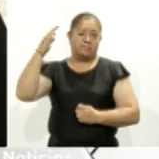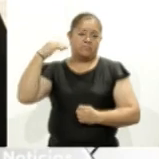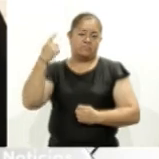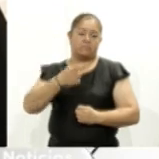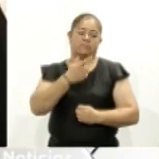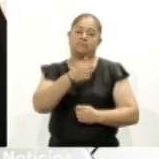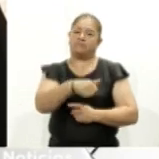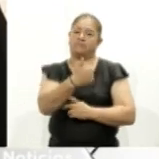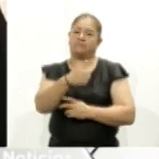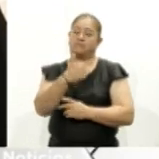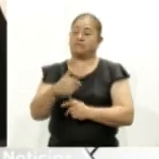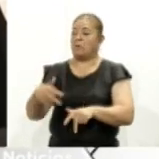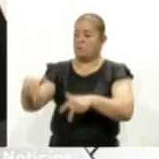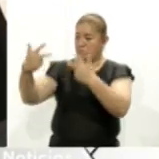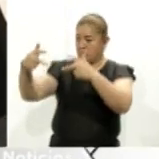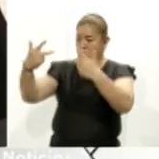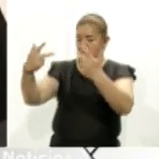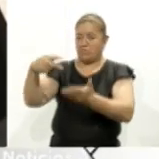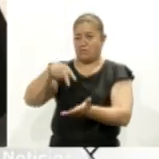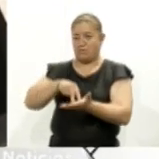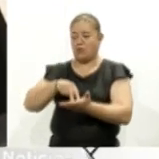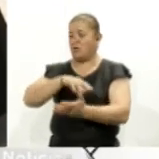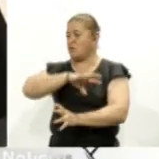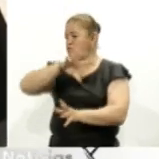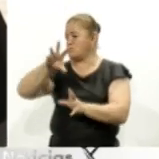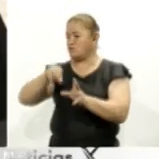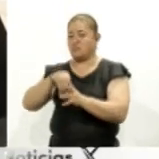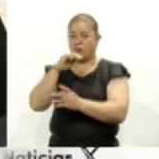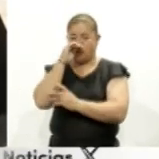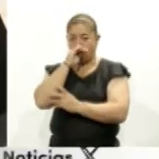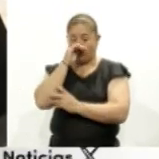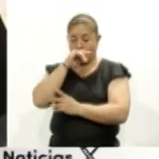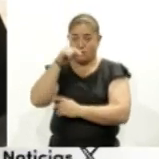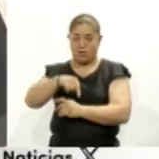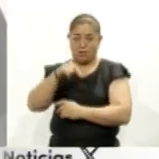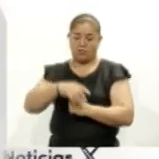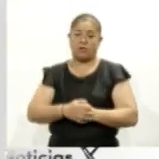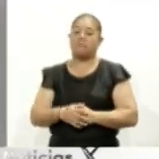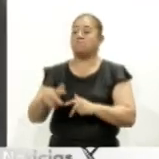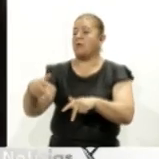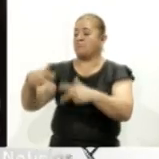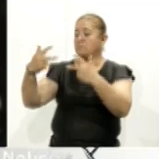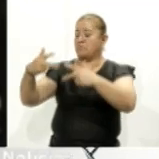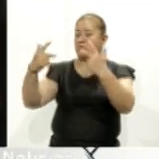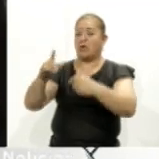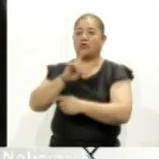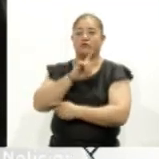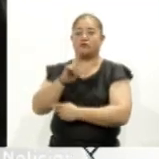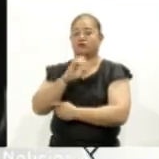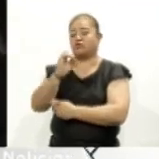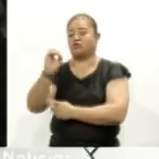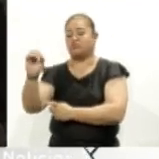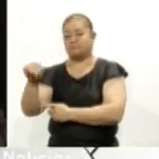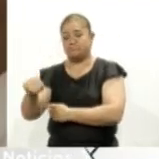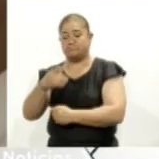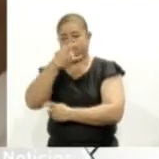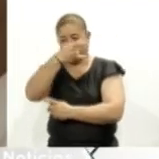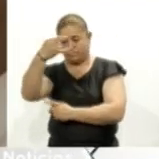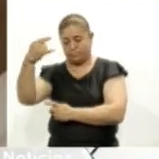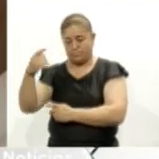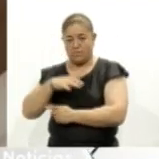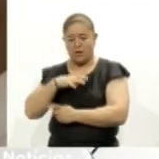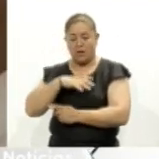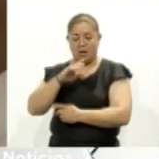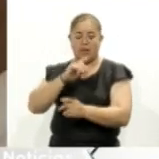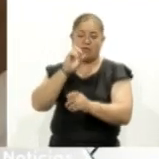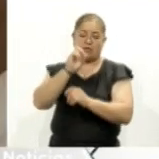virtual y presencial, todo gratuito aquí en las instalaciones y virtual por Zoom. Por el Día Internacional de la Mujer, la Comisión Estatal de